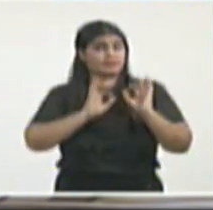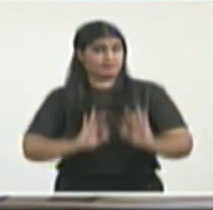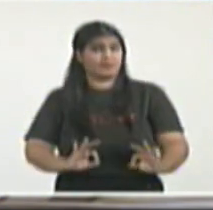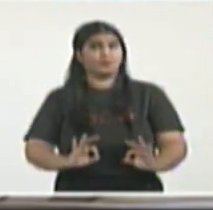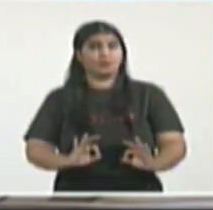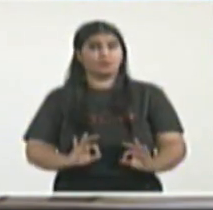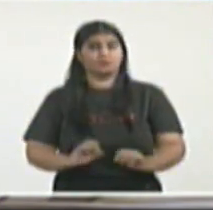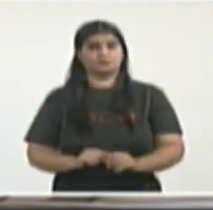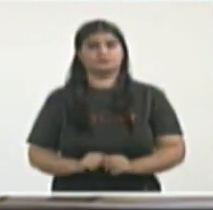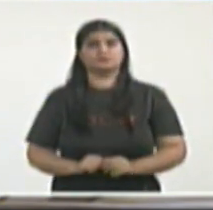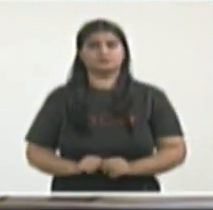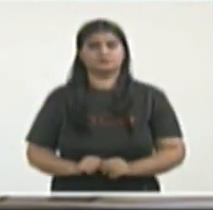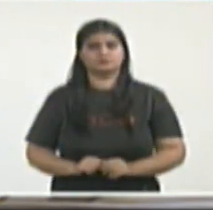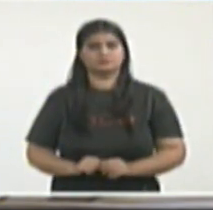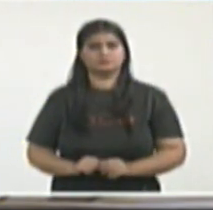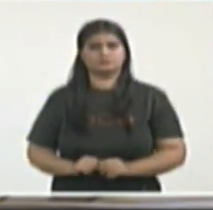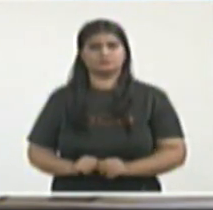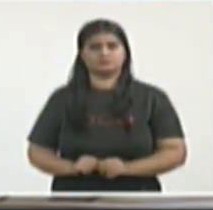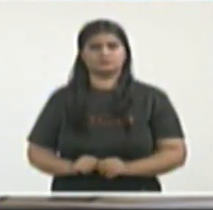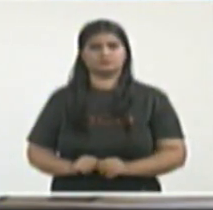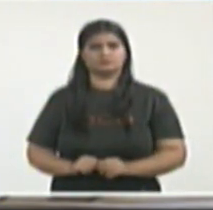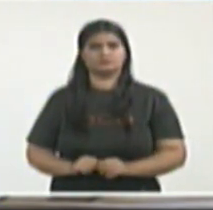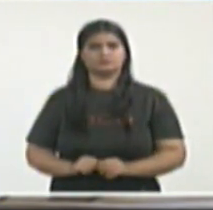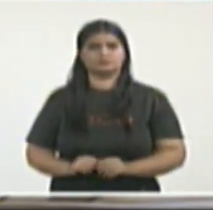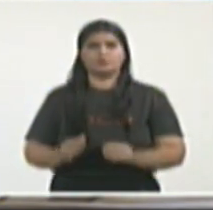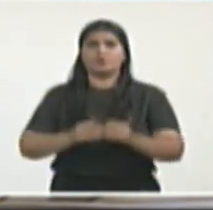fuera de Cuba.